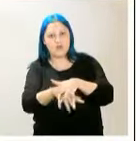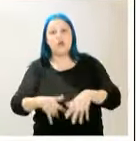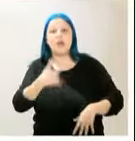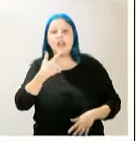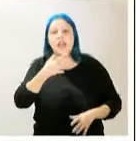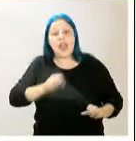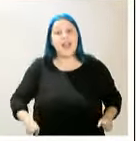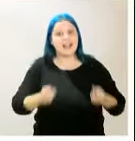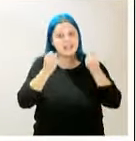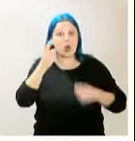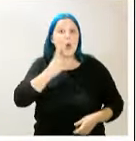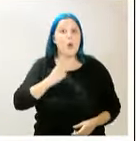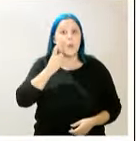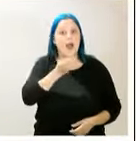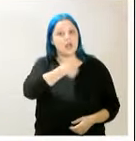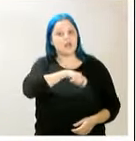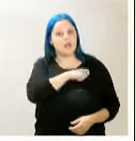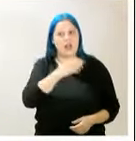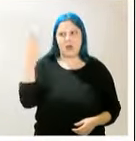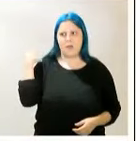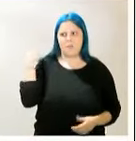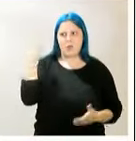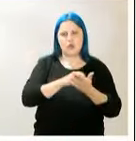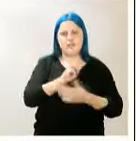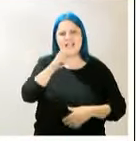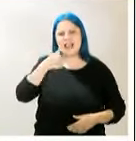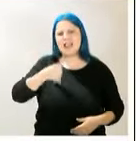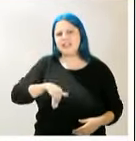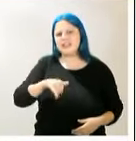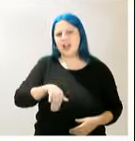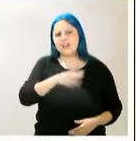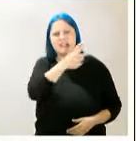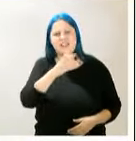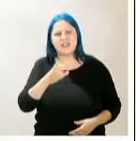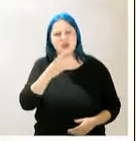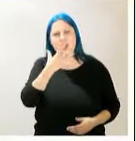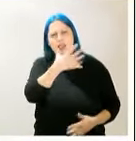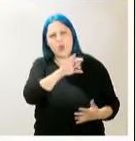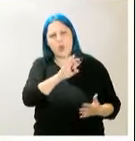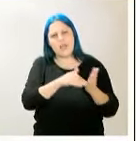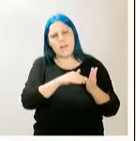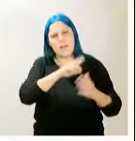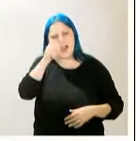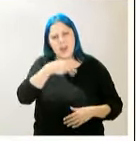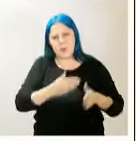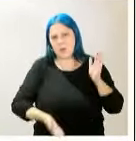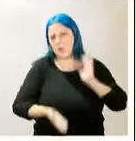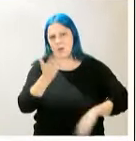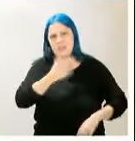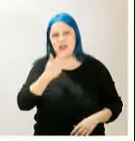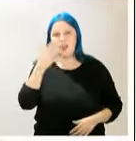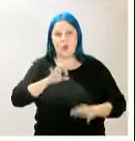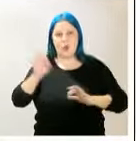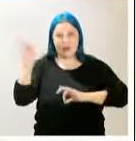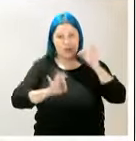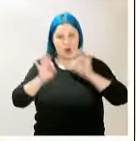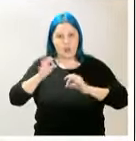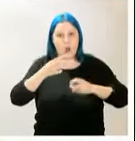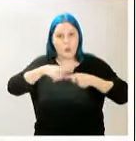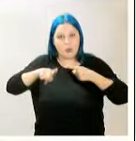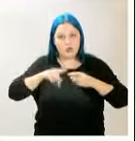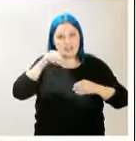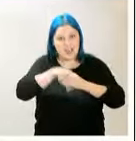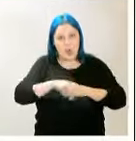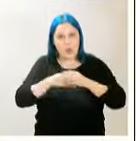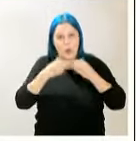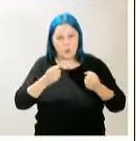española superaba ya en 2013 al menos los 350.000 millones de euros, más del 30% del PIB en España ese